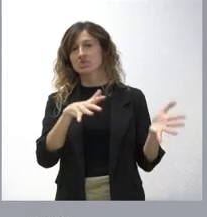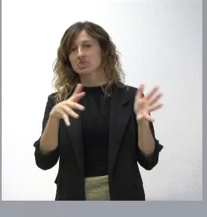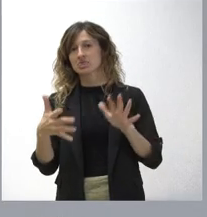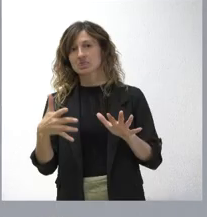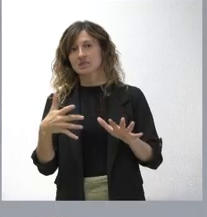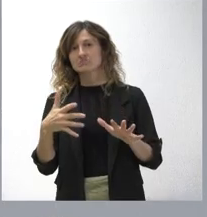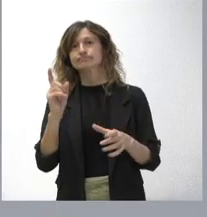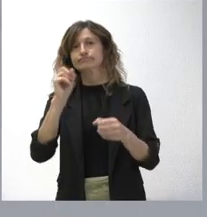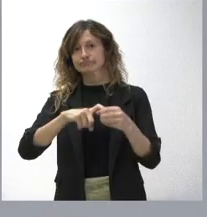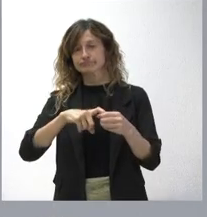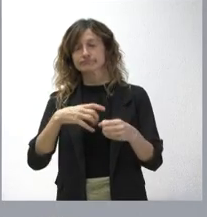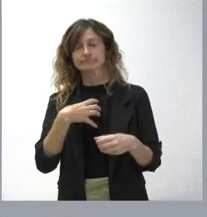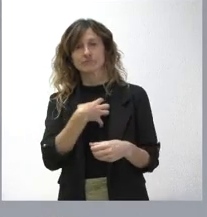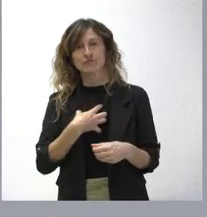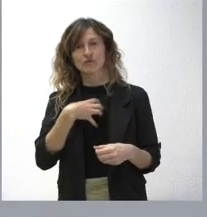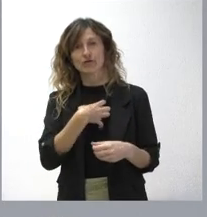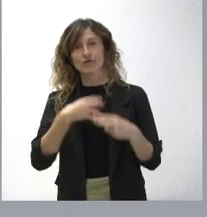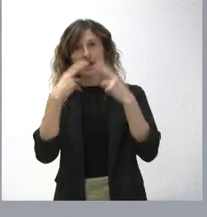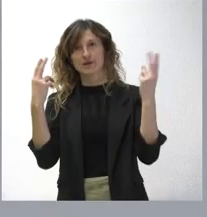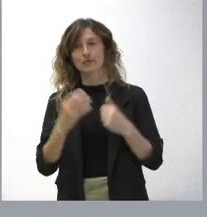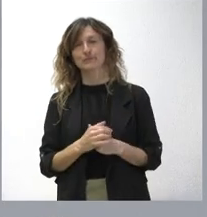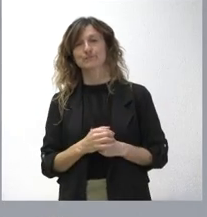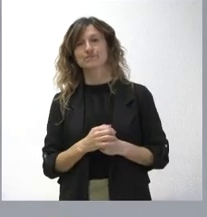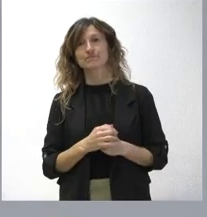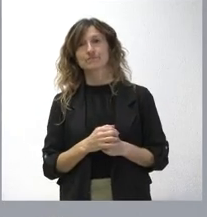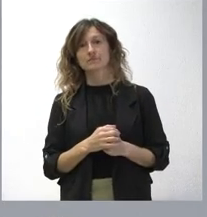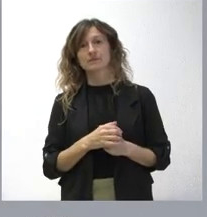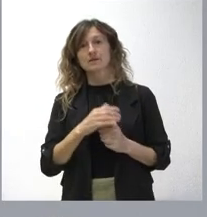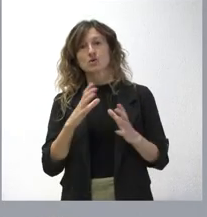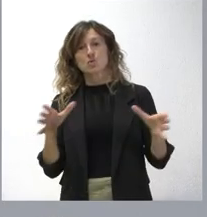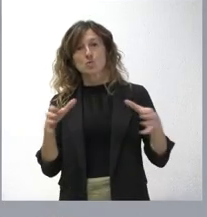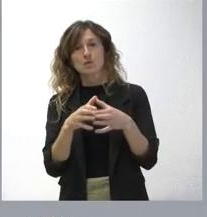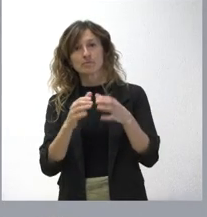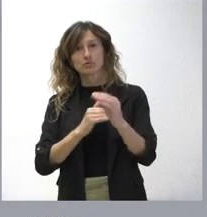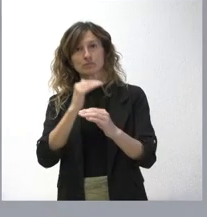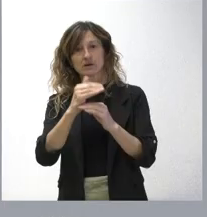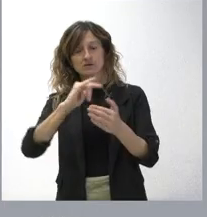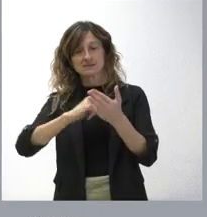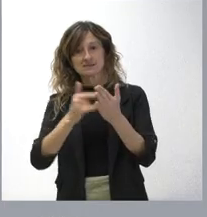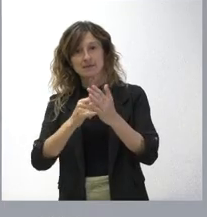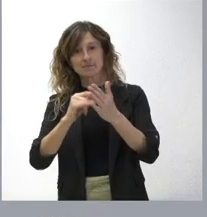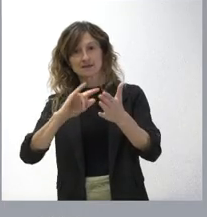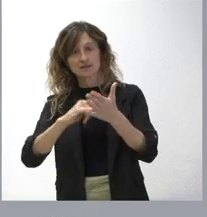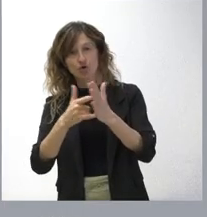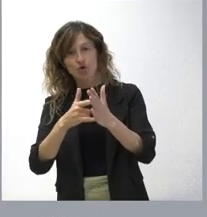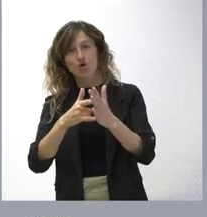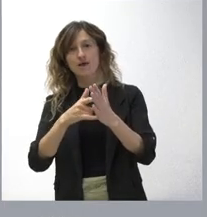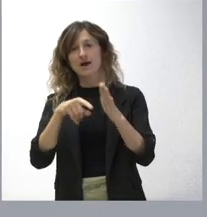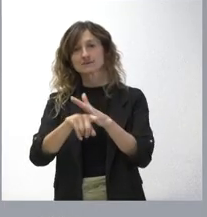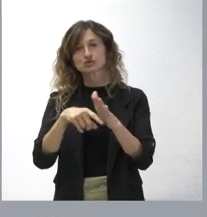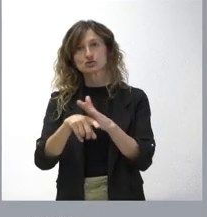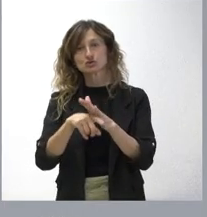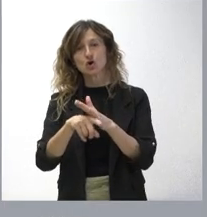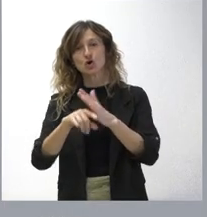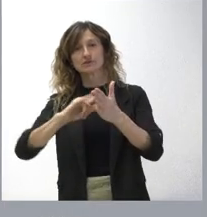cuerpos de personal funcionario. Cuerpo superior de sistema y tecnologías, cuerpo de gestión de sistema